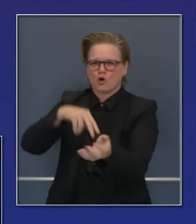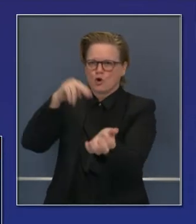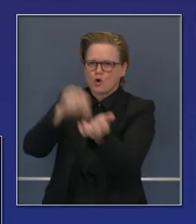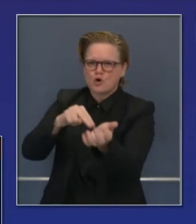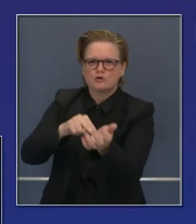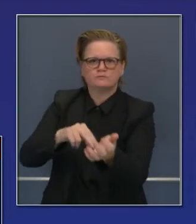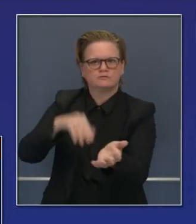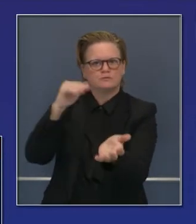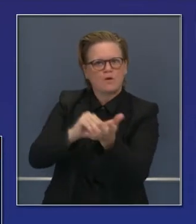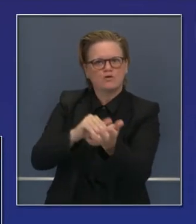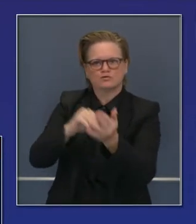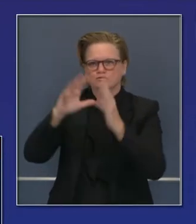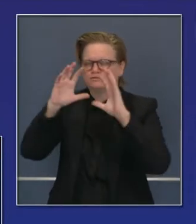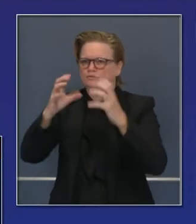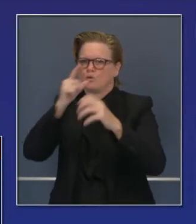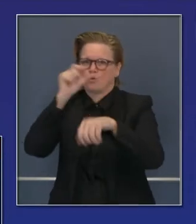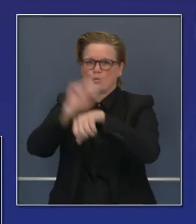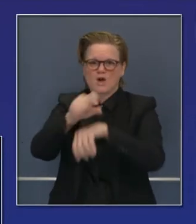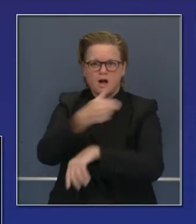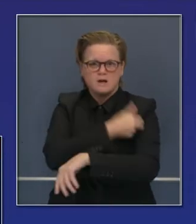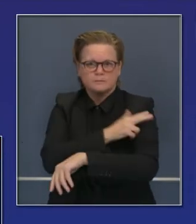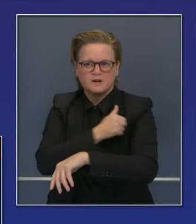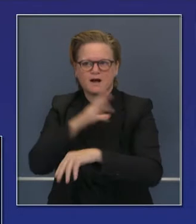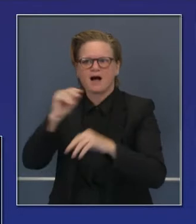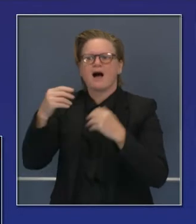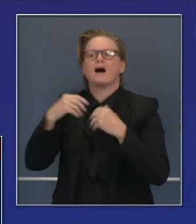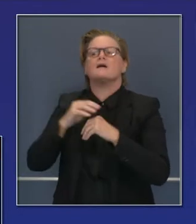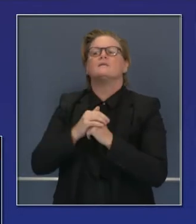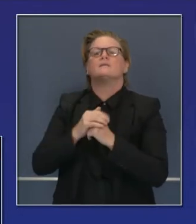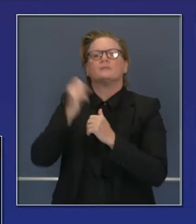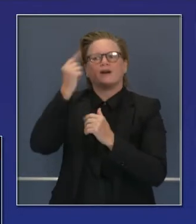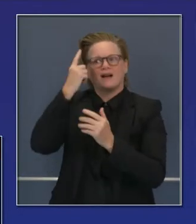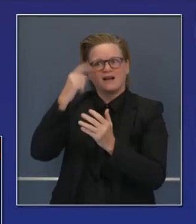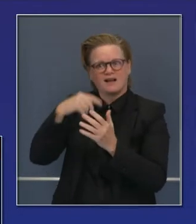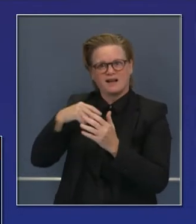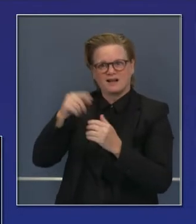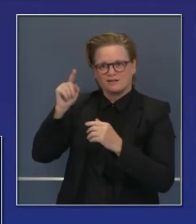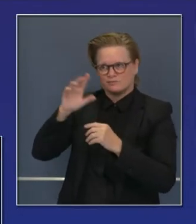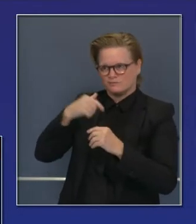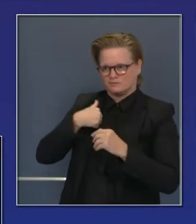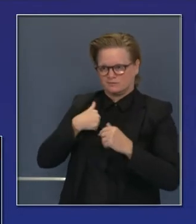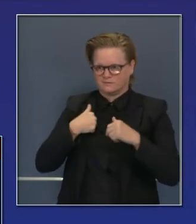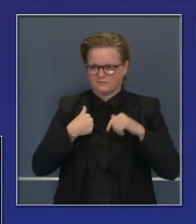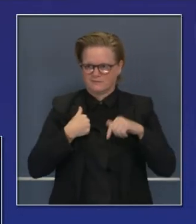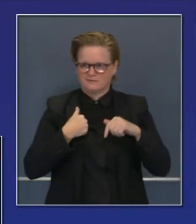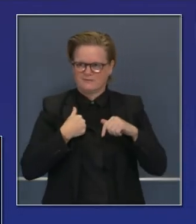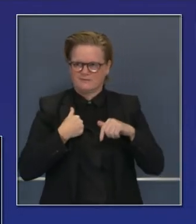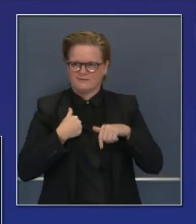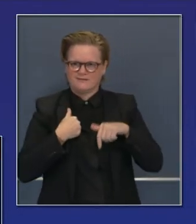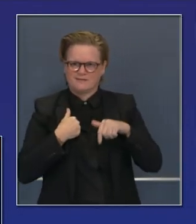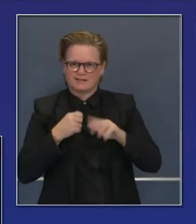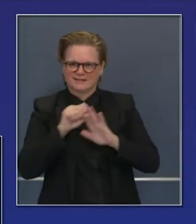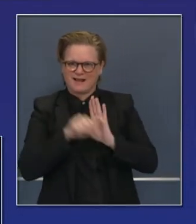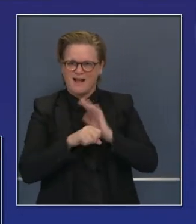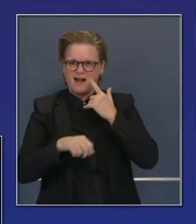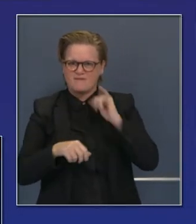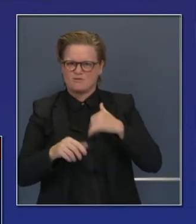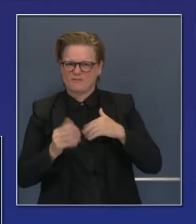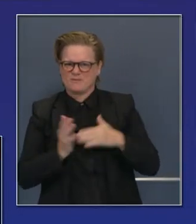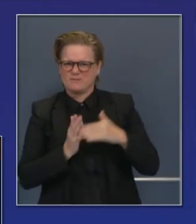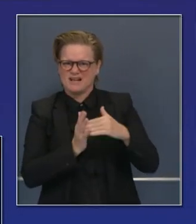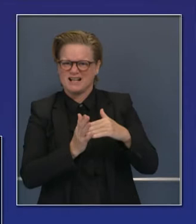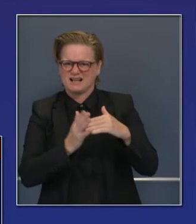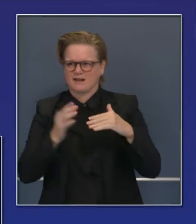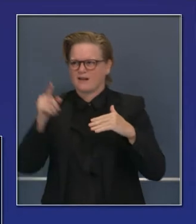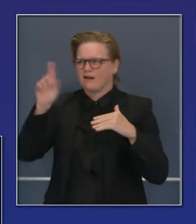la primera prioridad. Pero estamos hablando de millones de personas y solo tenemos algunas centenares de